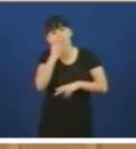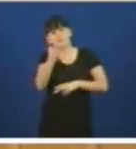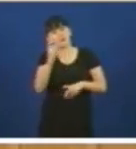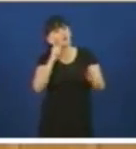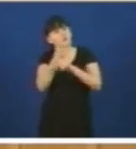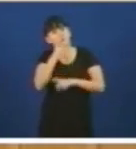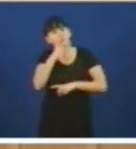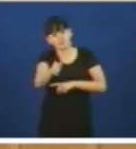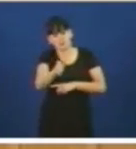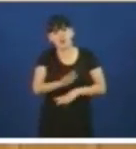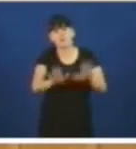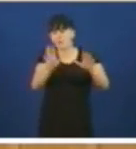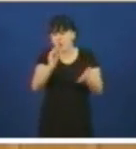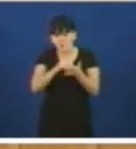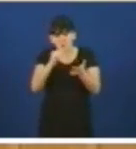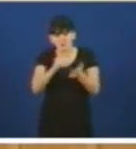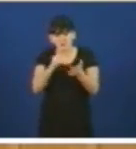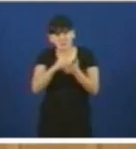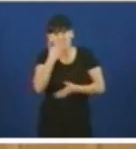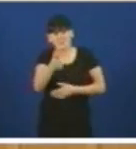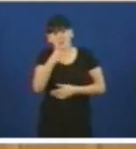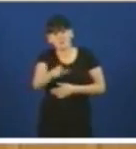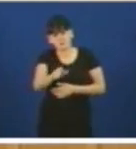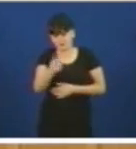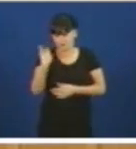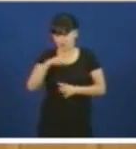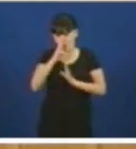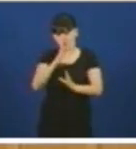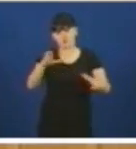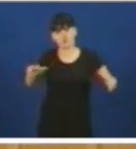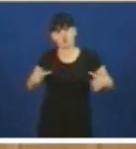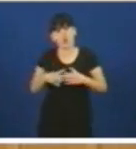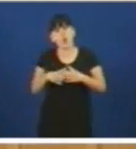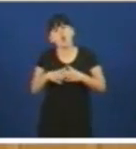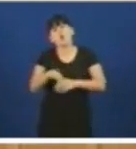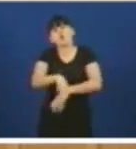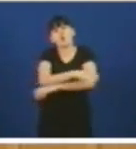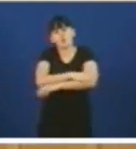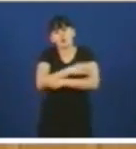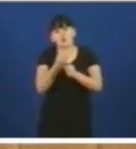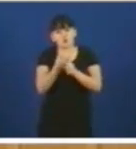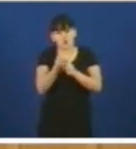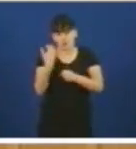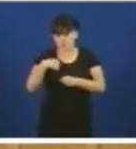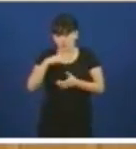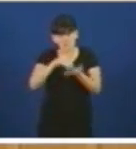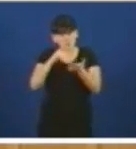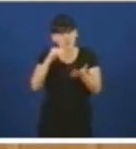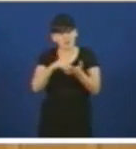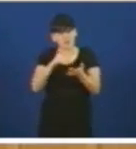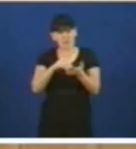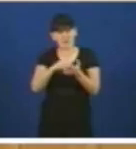o señor Branco feitos moitos berros de protesta nestes últimos oito anos de goberno socialista si fixo moitos berros de protesta